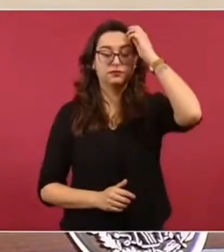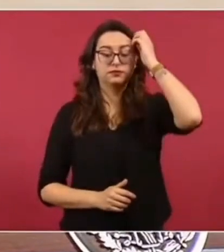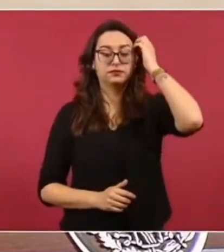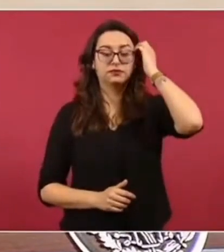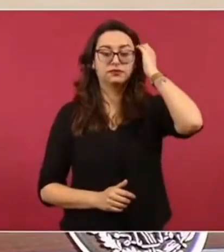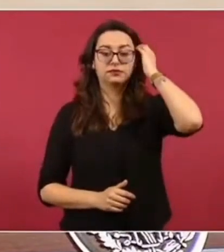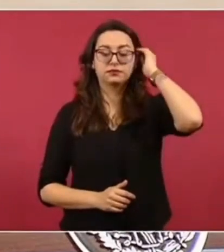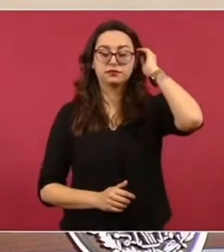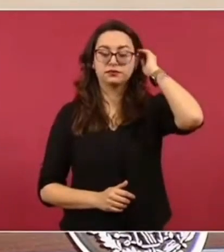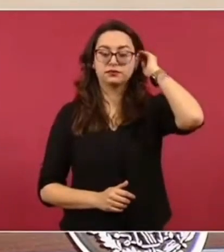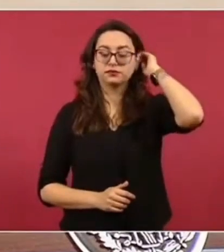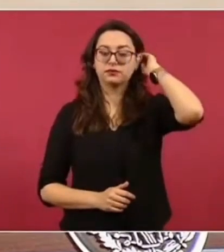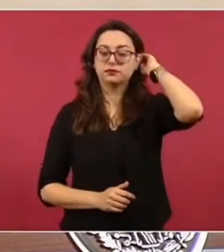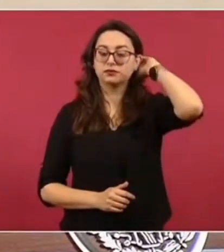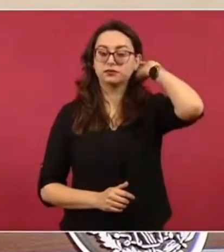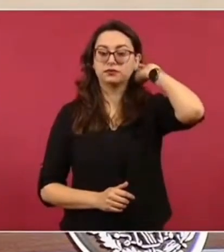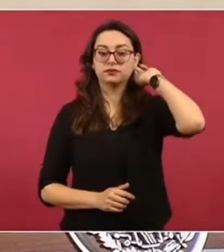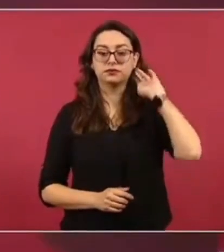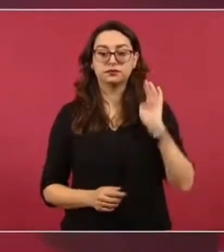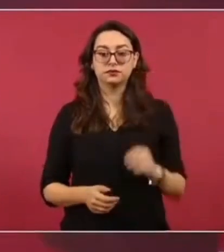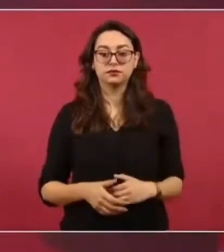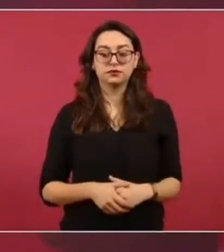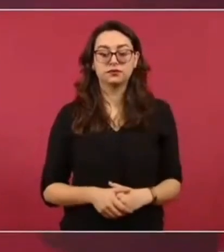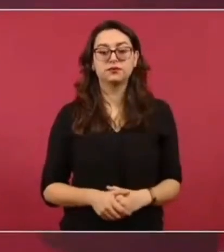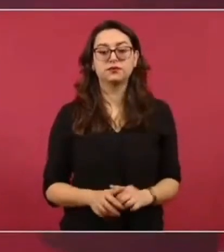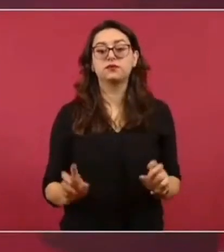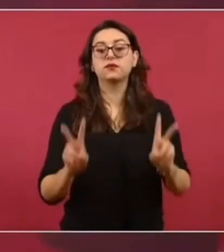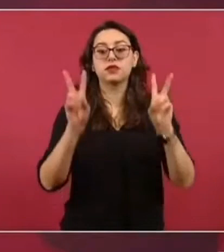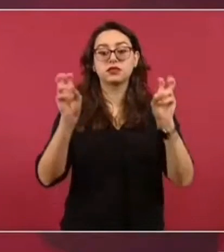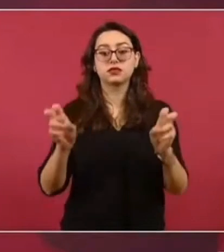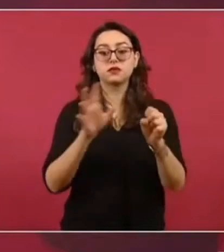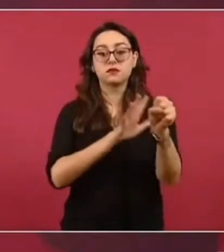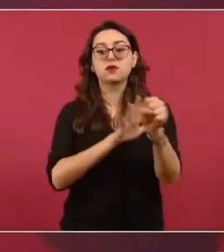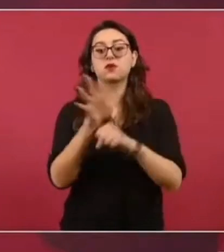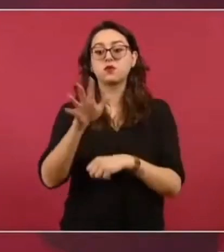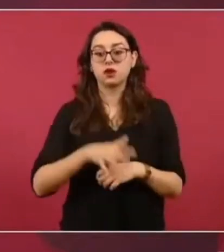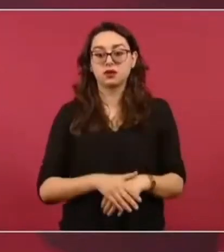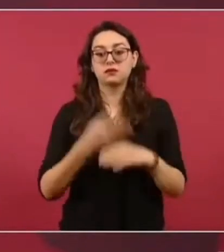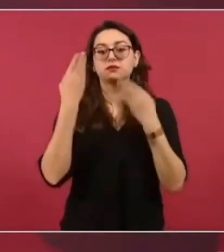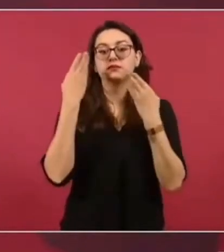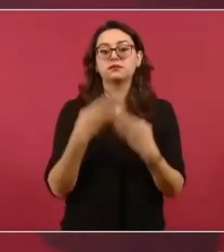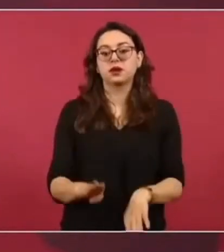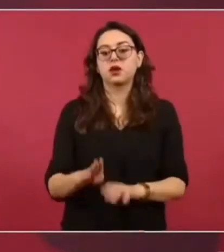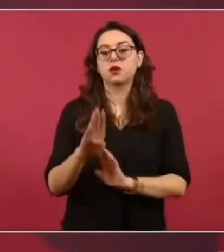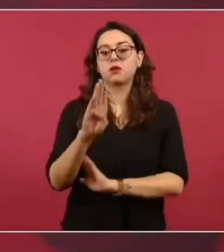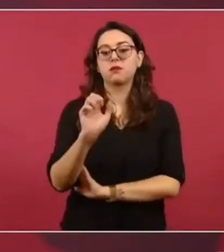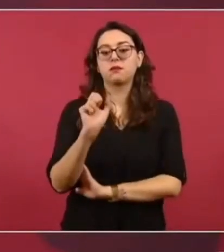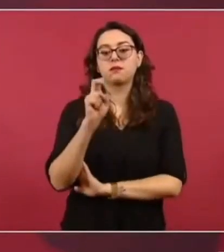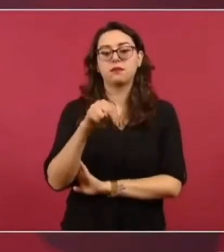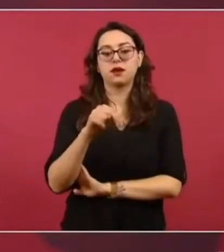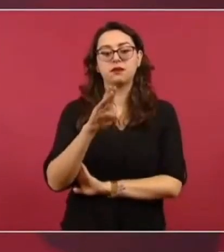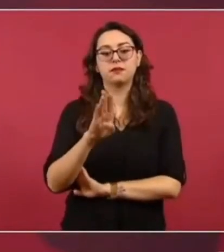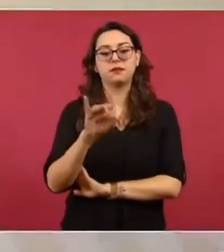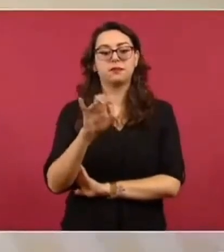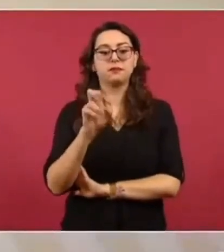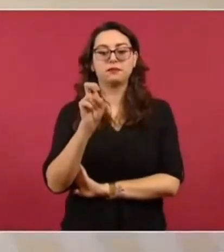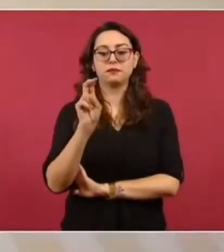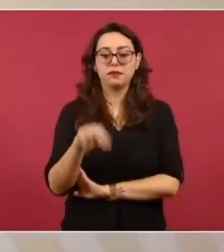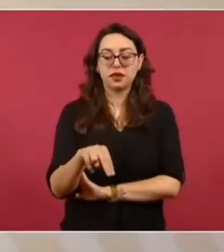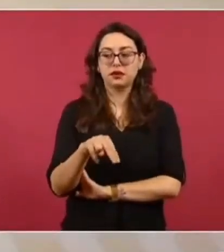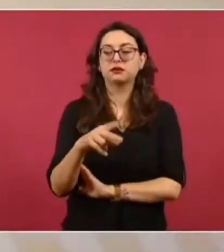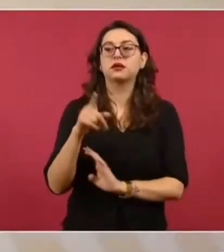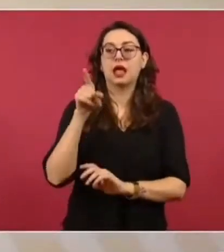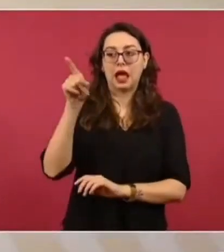la operación de las sucursales del Banco del Bienestar. Entonces, en Baja